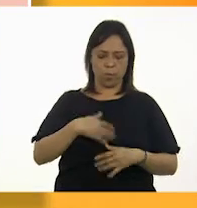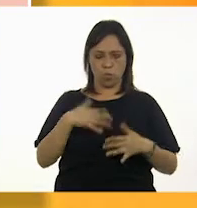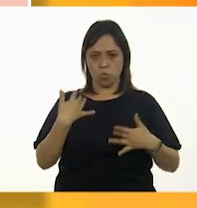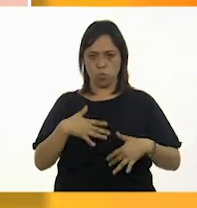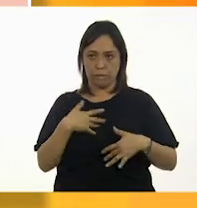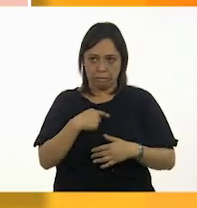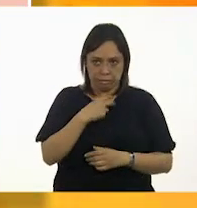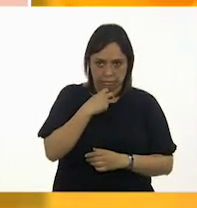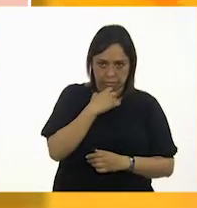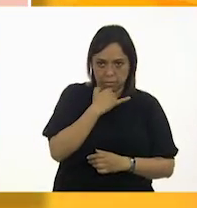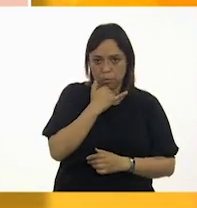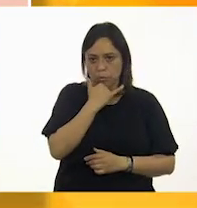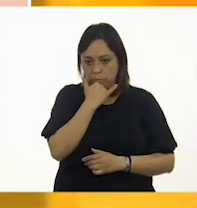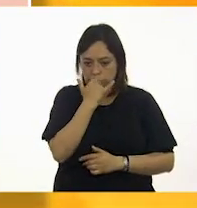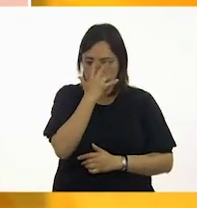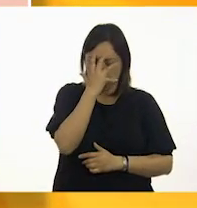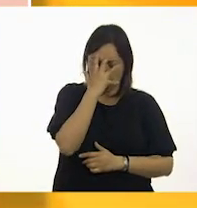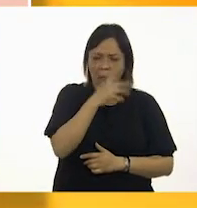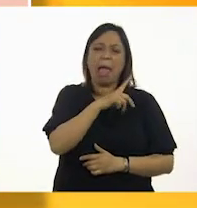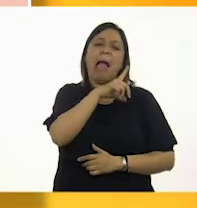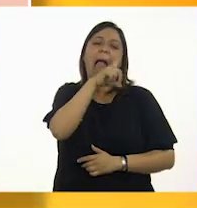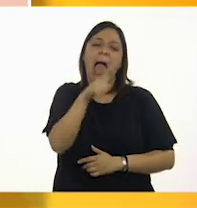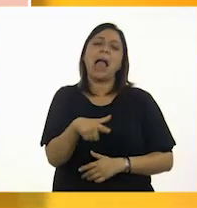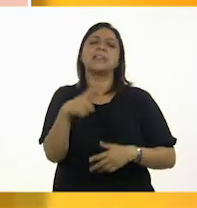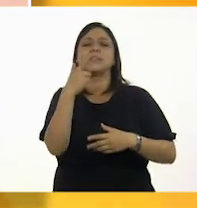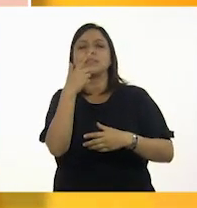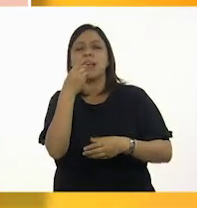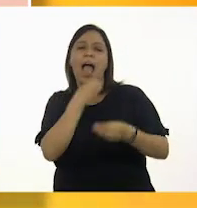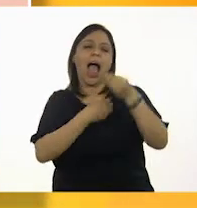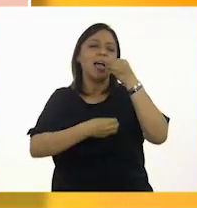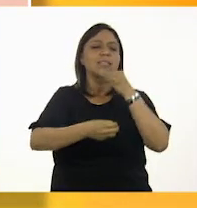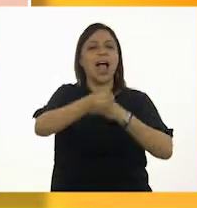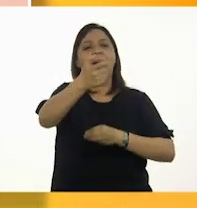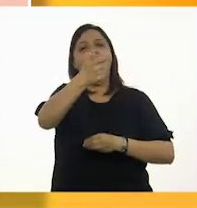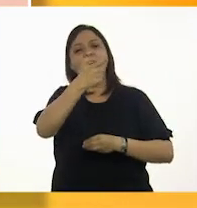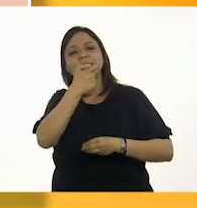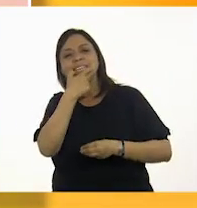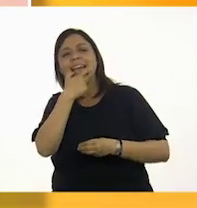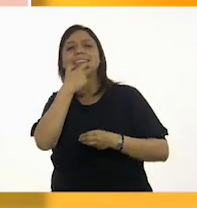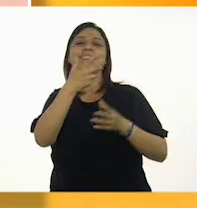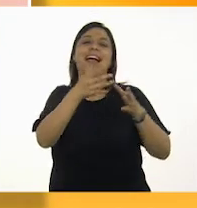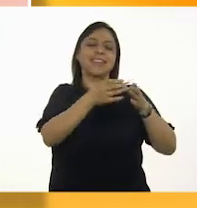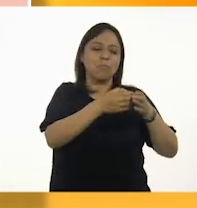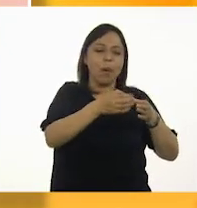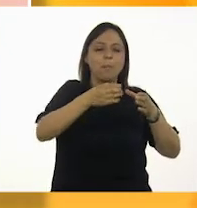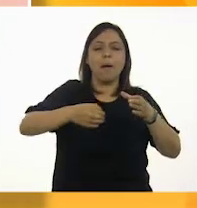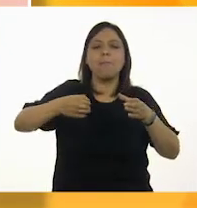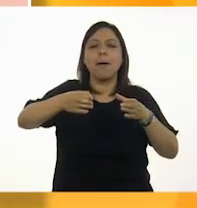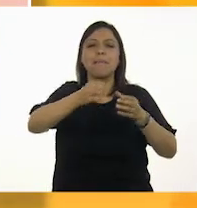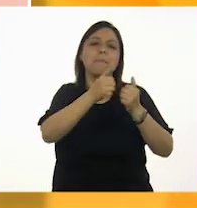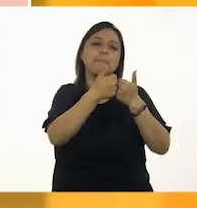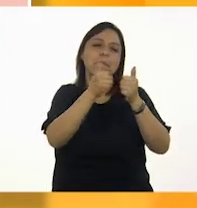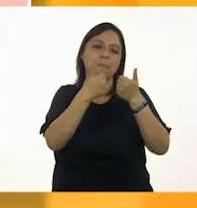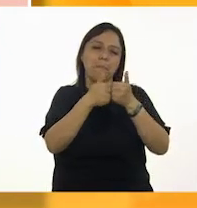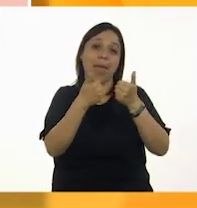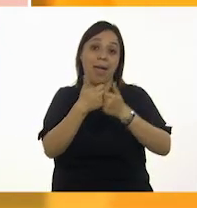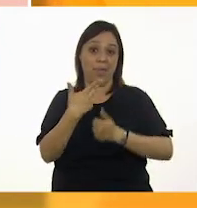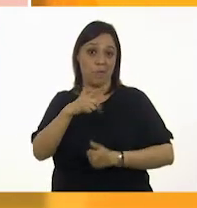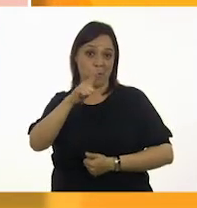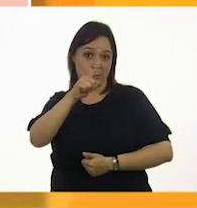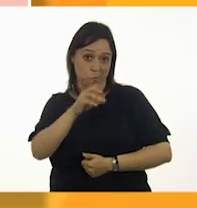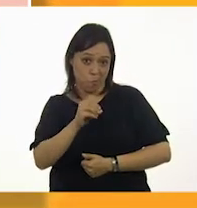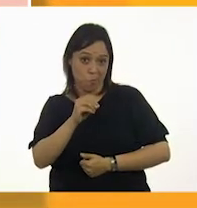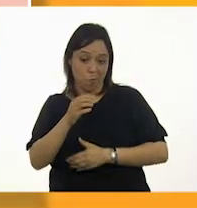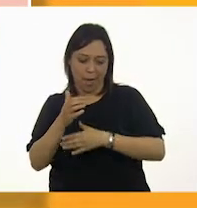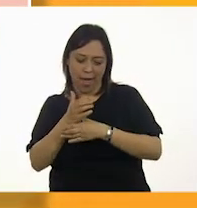Después todos comen pastel, tartas, galletas y panecillos. Feliz, Hugo bebe su café y